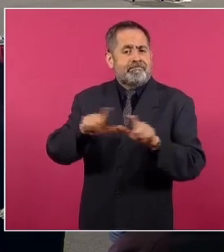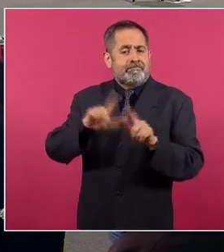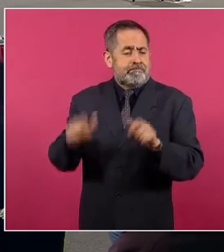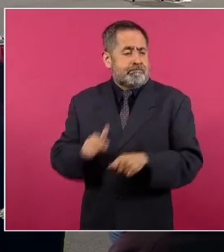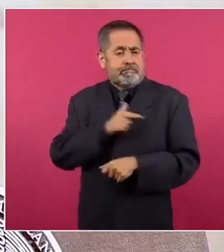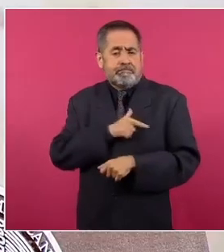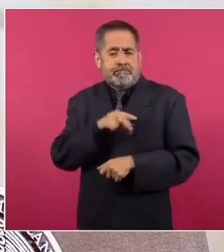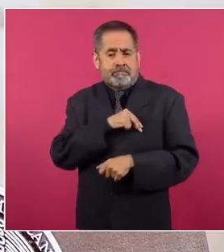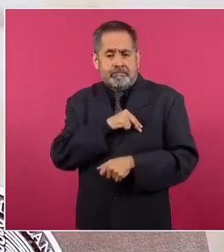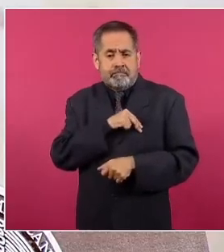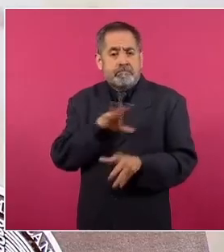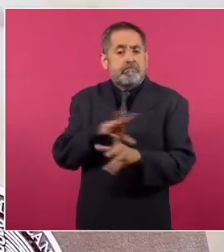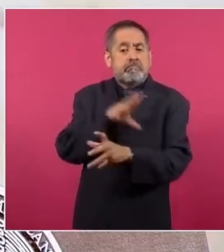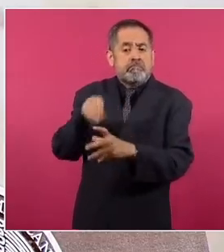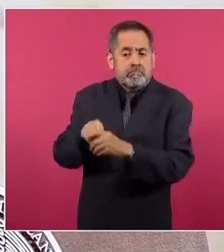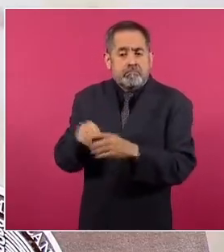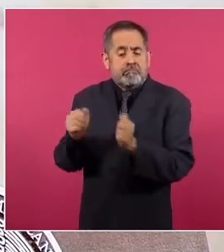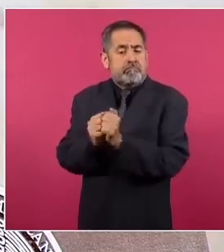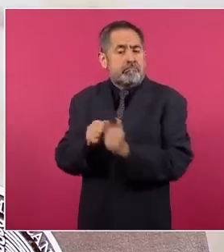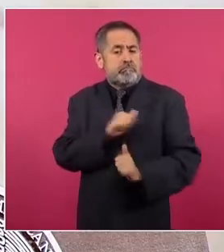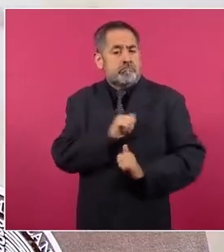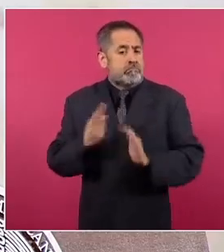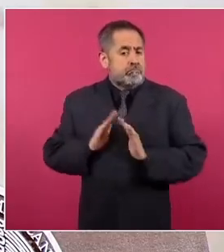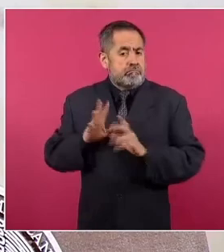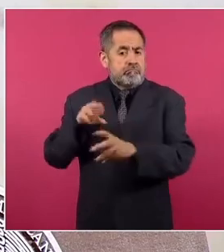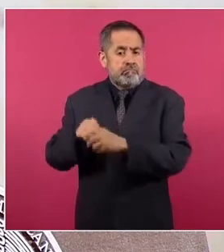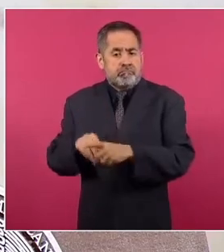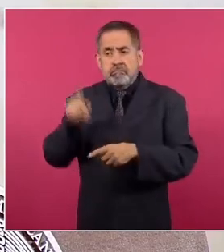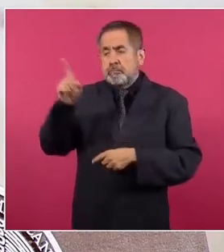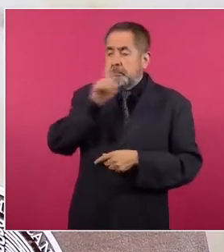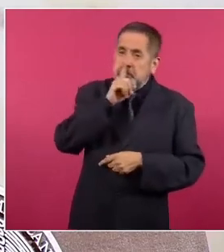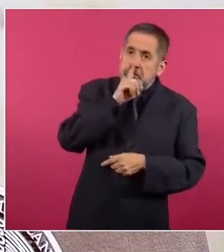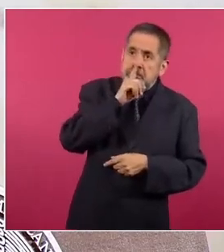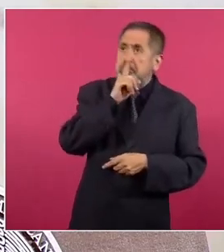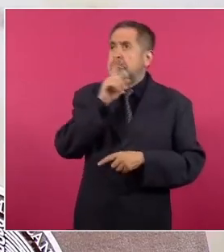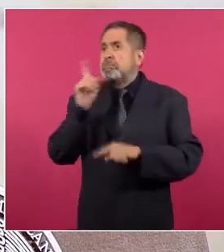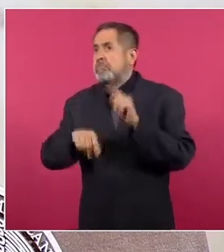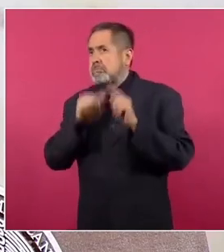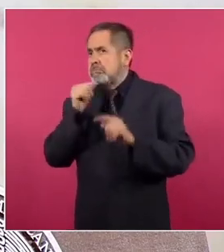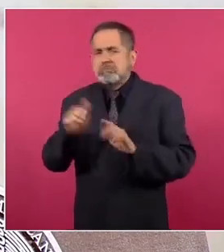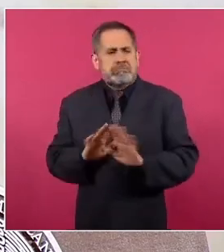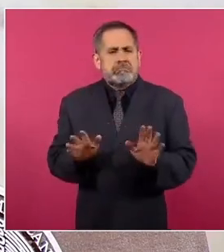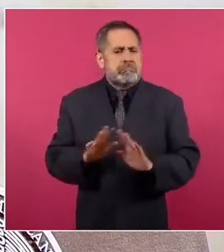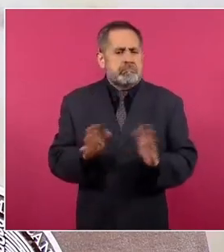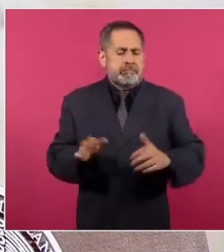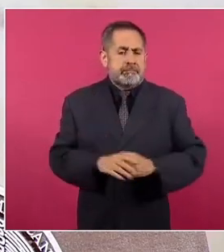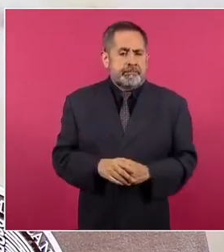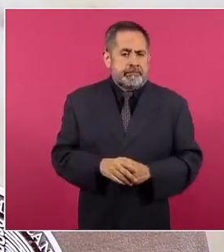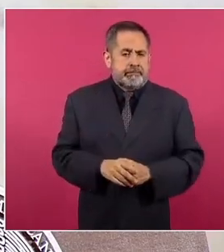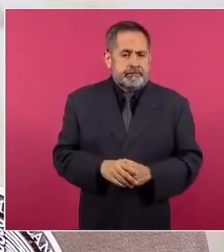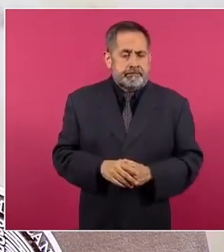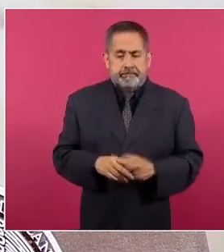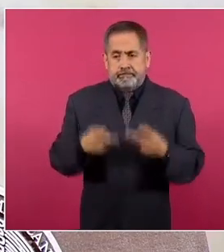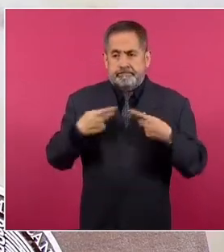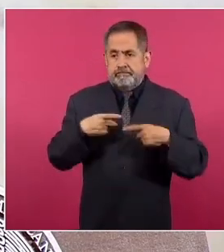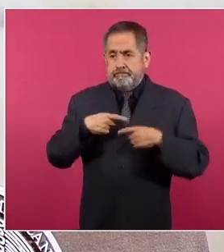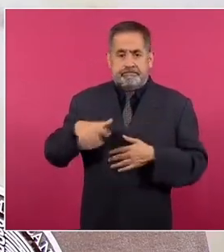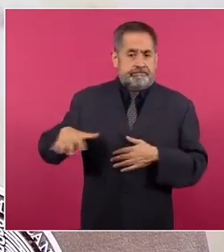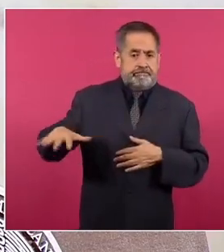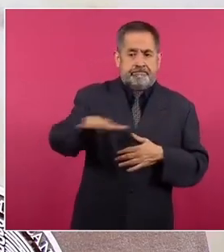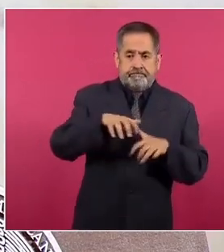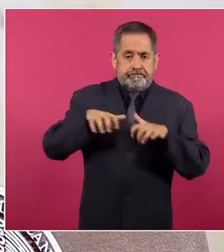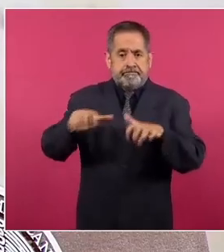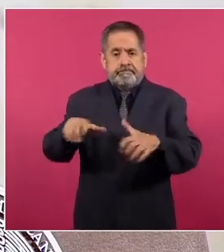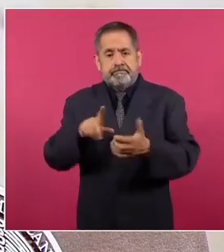parte de las Fuerzas Armadas y allá nadie pide que desaparezcan. La ciudadanía quiere personal